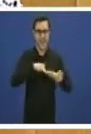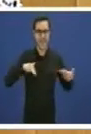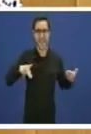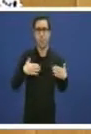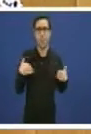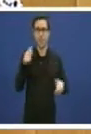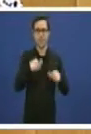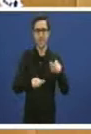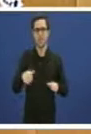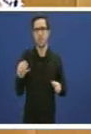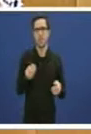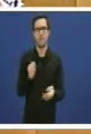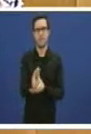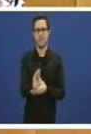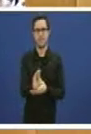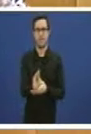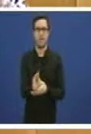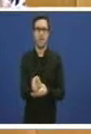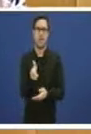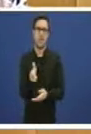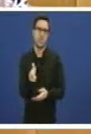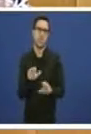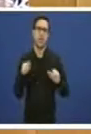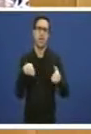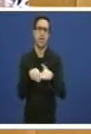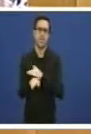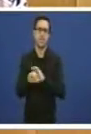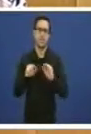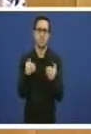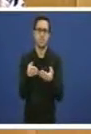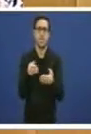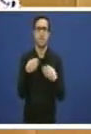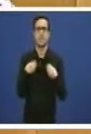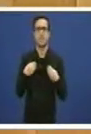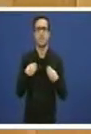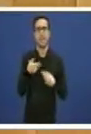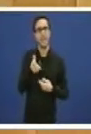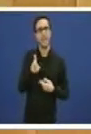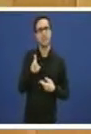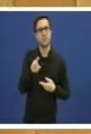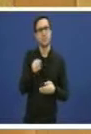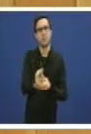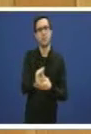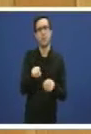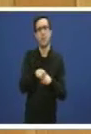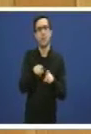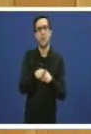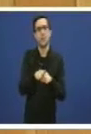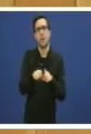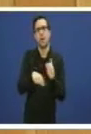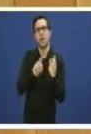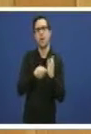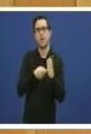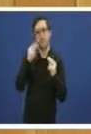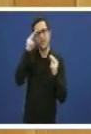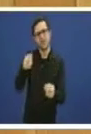di o mesmo artigo da lei, o artigo 4. Este dereito garante selles con pleno respeto á súa personalidade, dignidade e